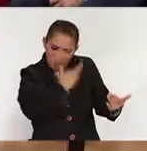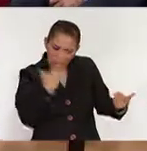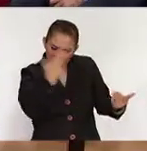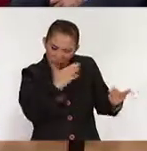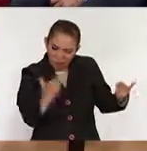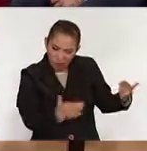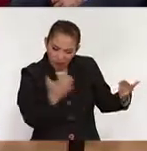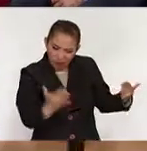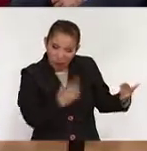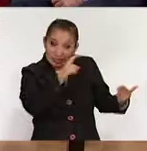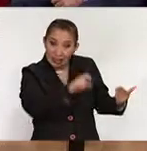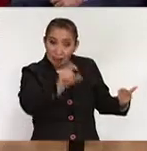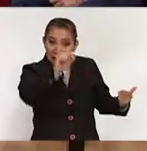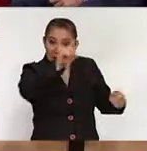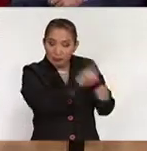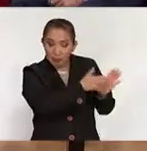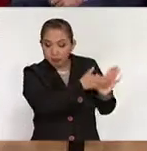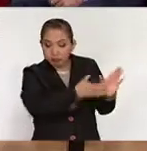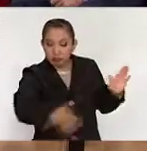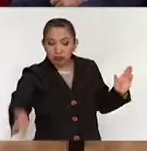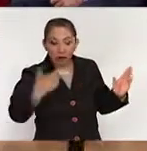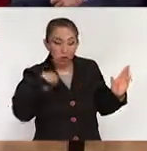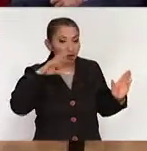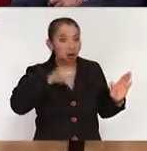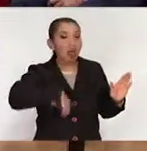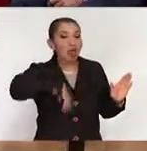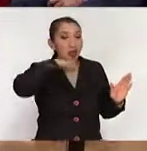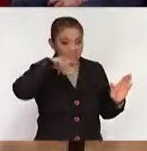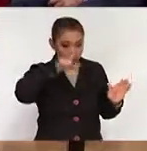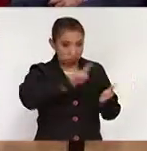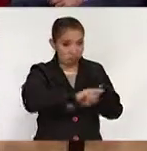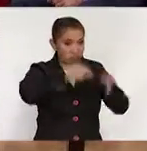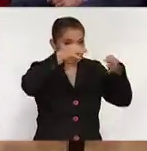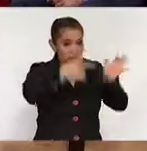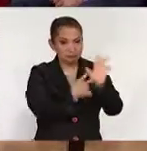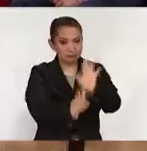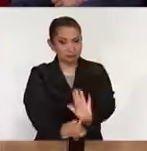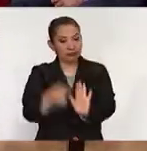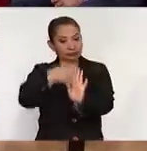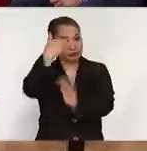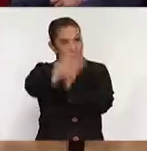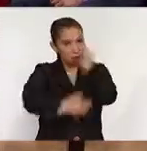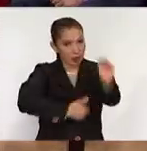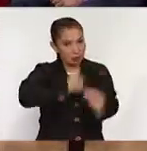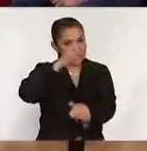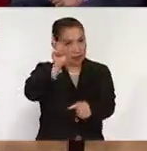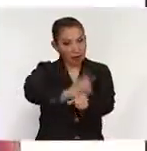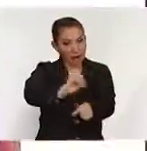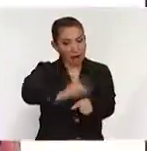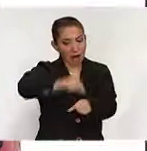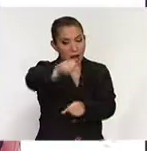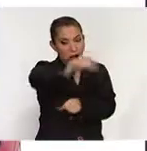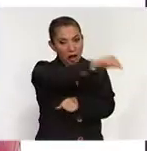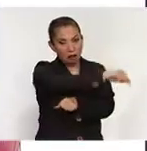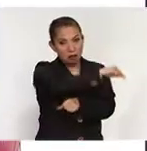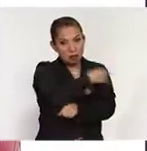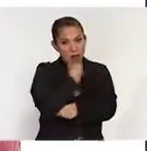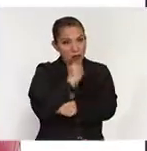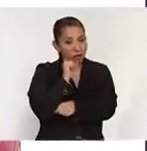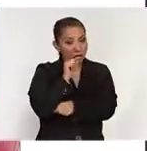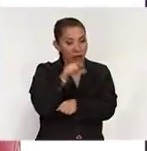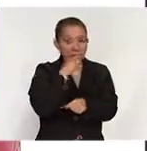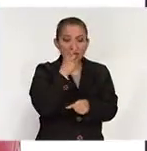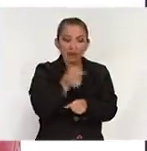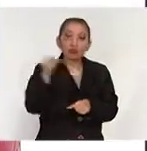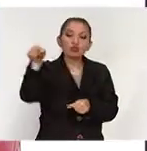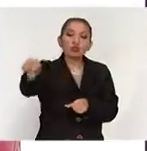A lo largo de estos 120 días no fue humiso, fue bastante transparente al publicar el avance que tenían todos ellos y todas ellas y les